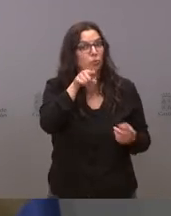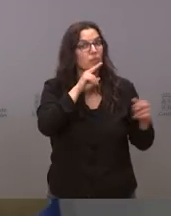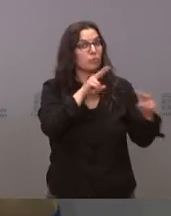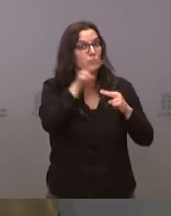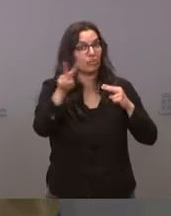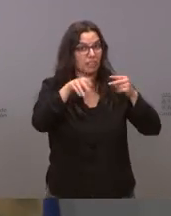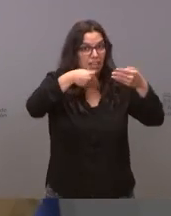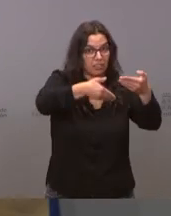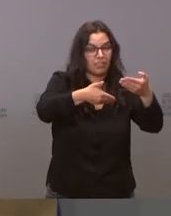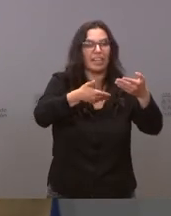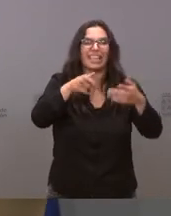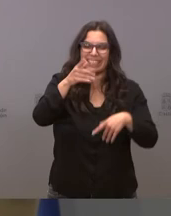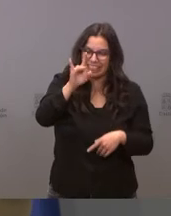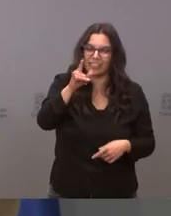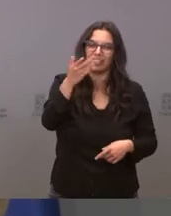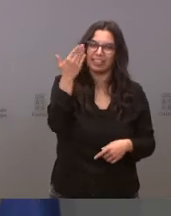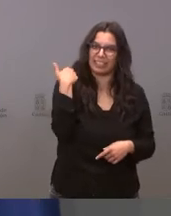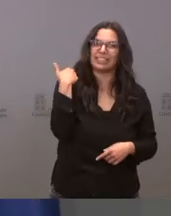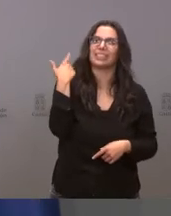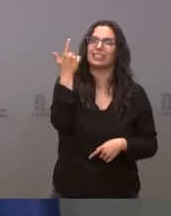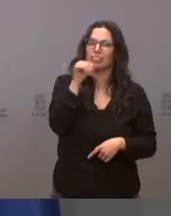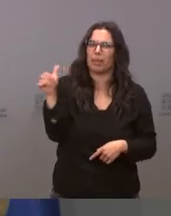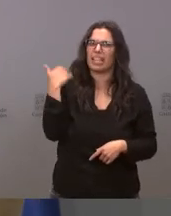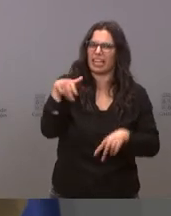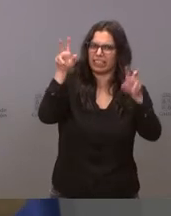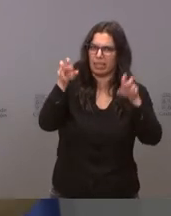sí, sí pero es que ya le contesté llevo una semana con esto